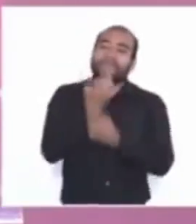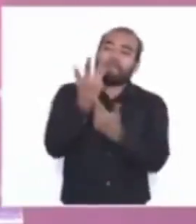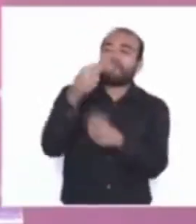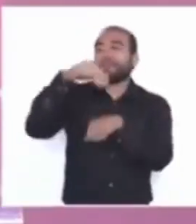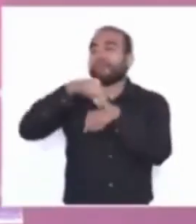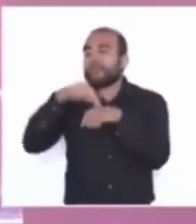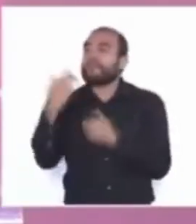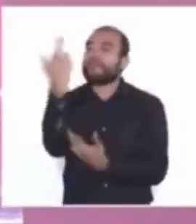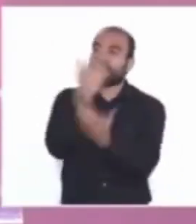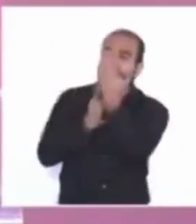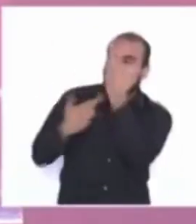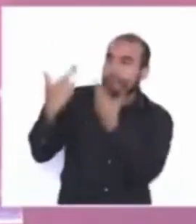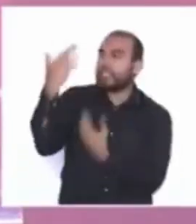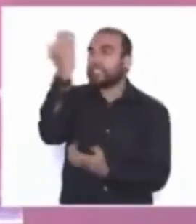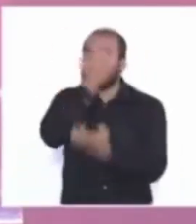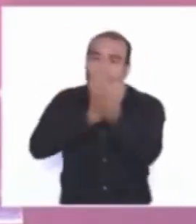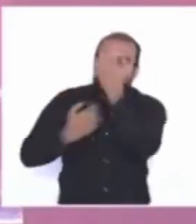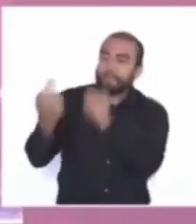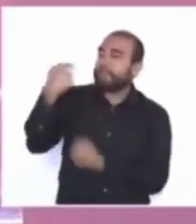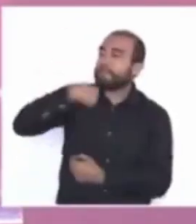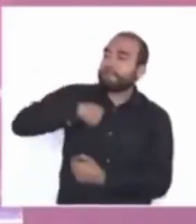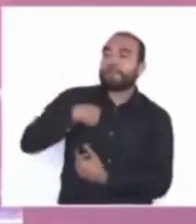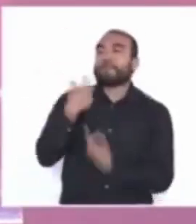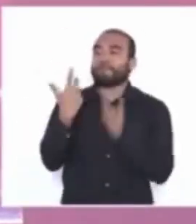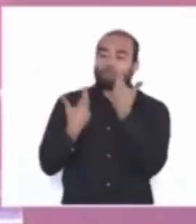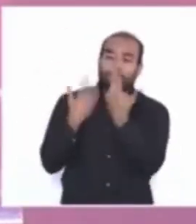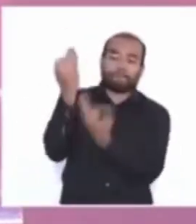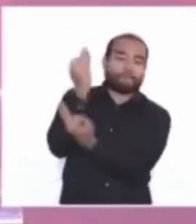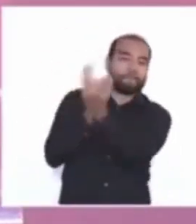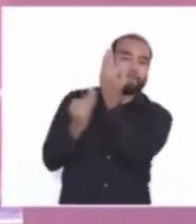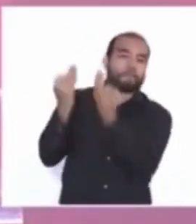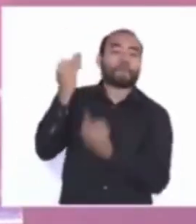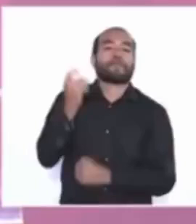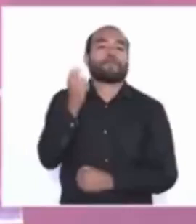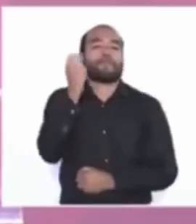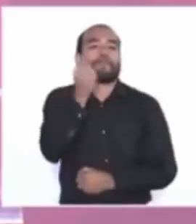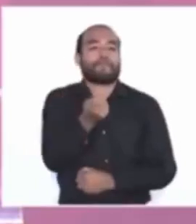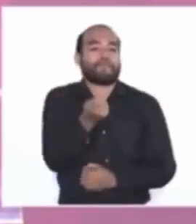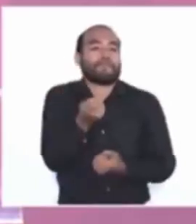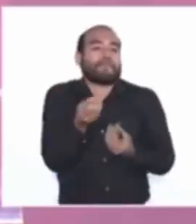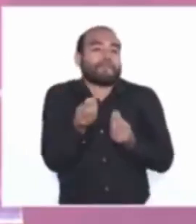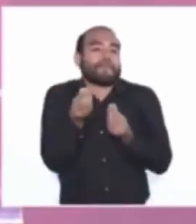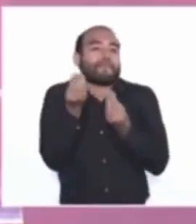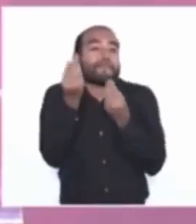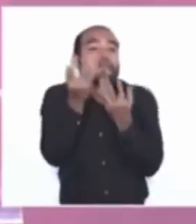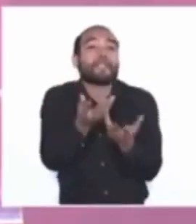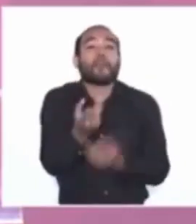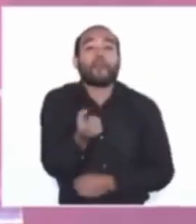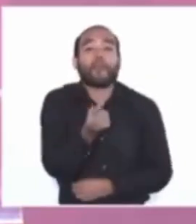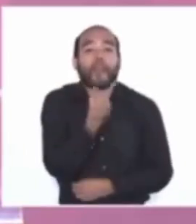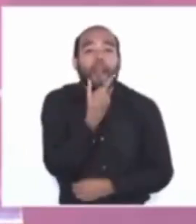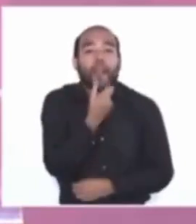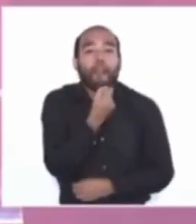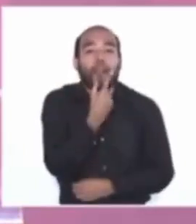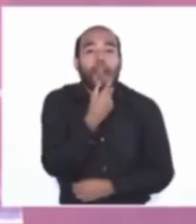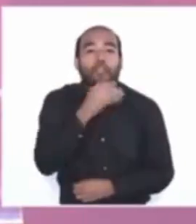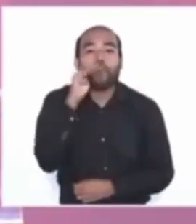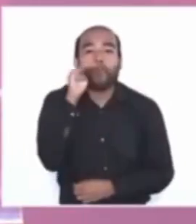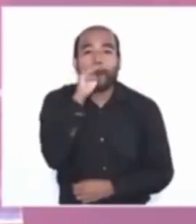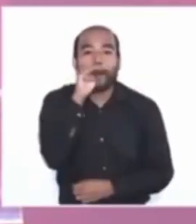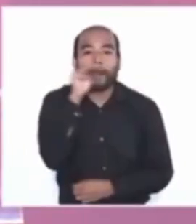les tomen los exámenes y también que les lleven, si es necesario, los medicamentos